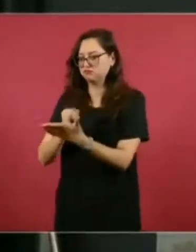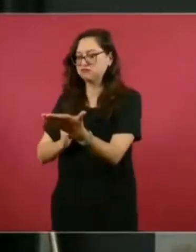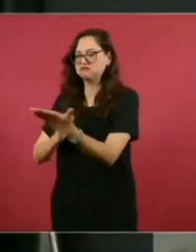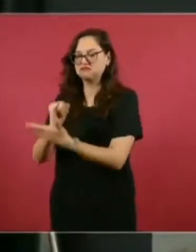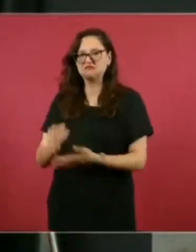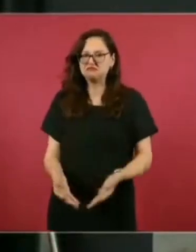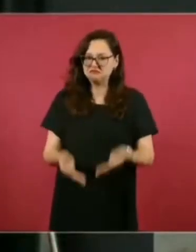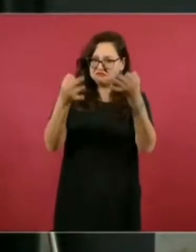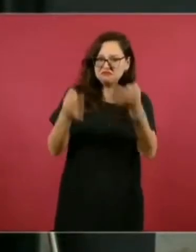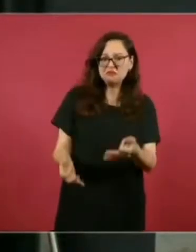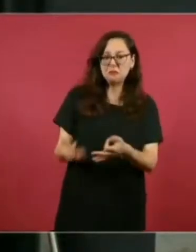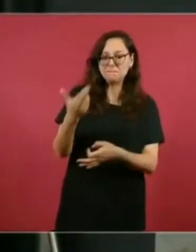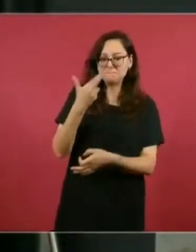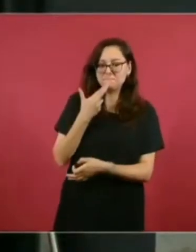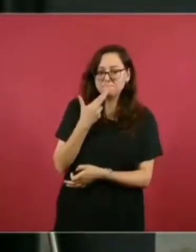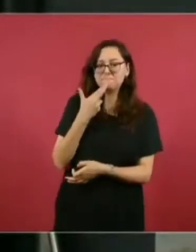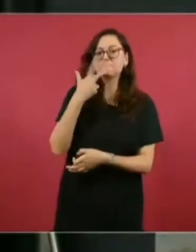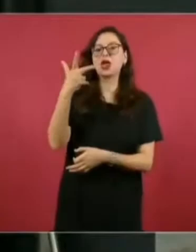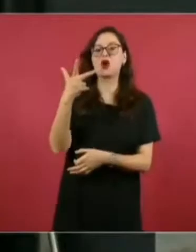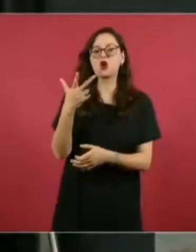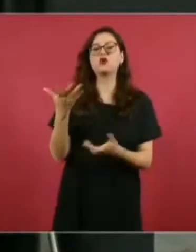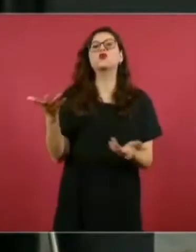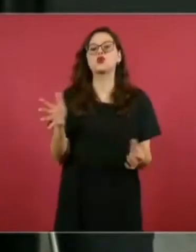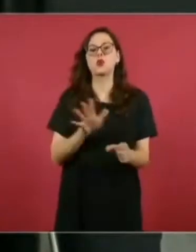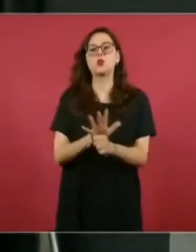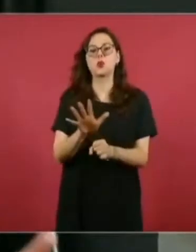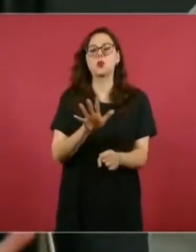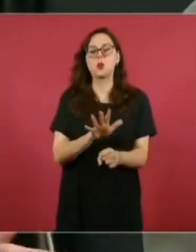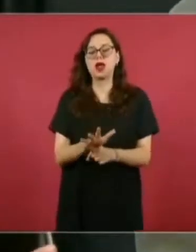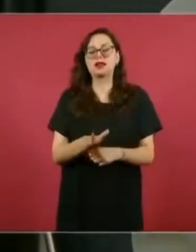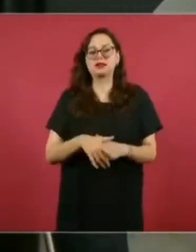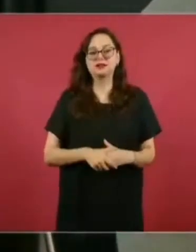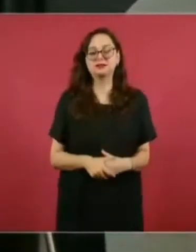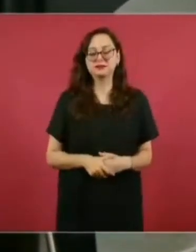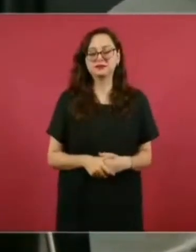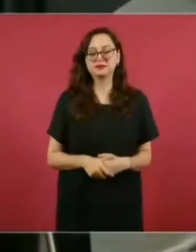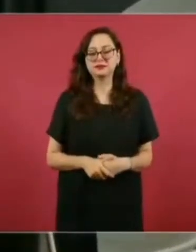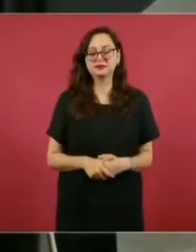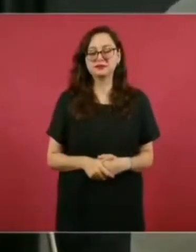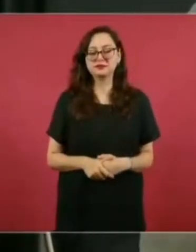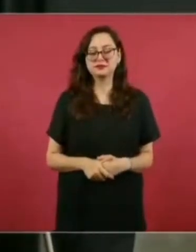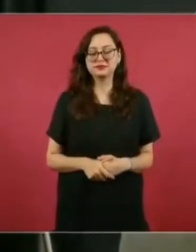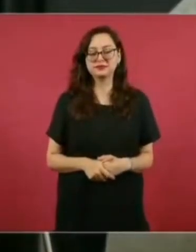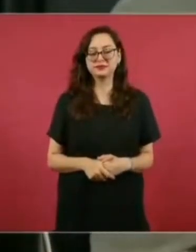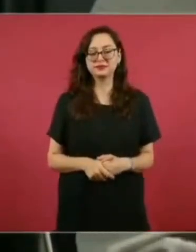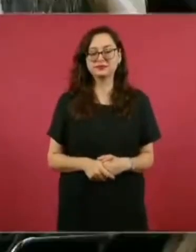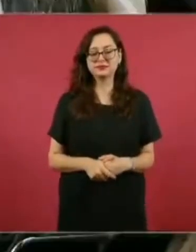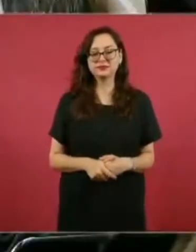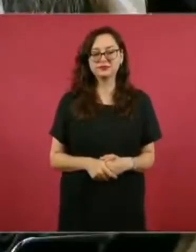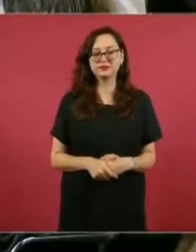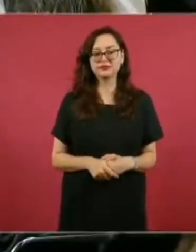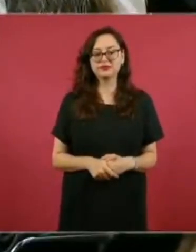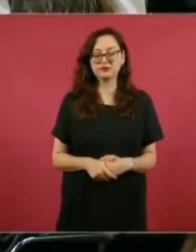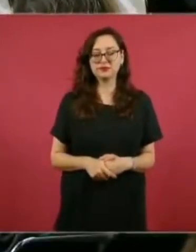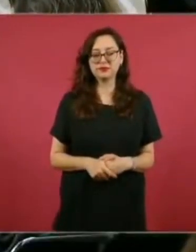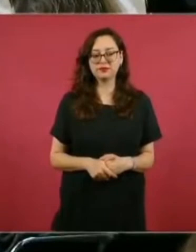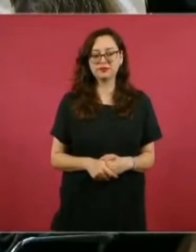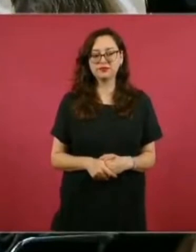gobernó y que considera que son las más preponderantes? Gracias. Bueno,